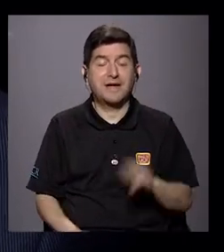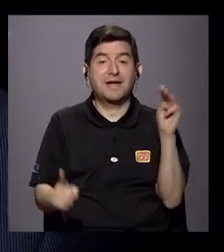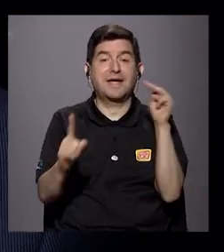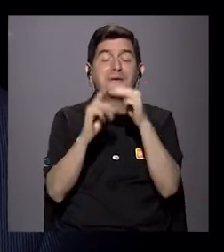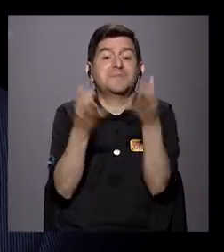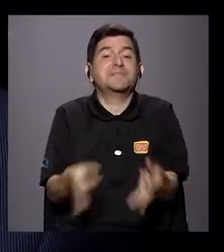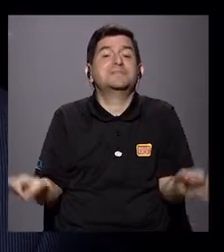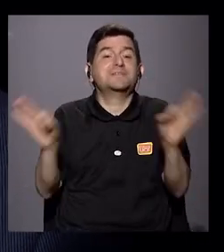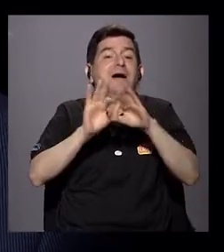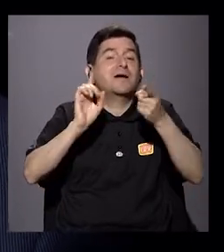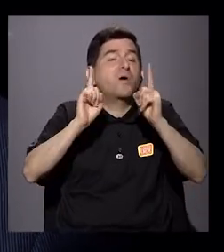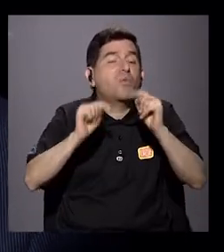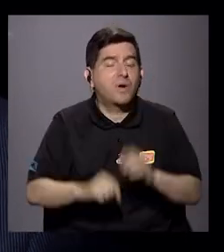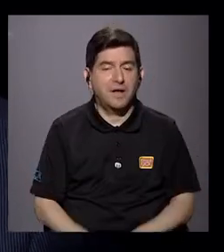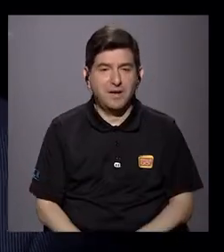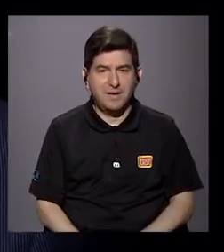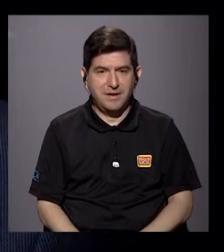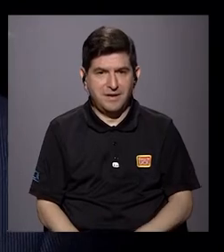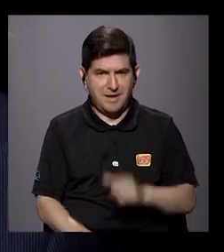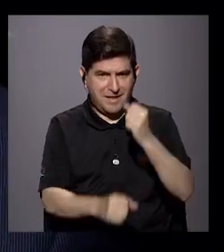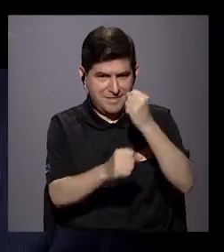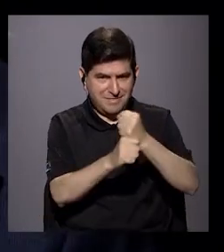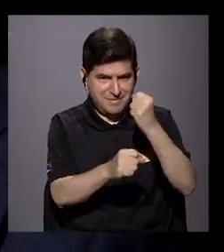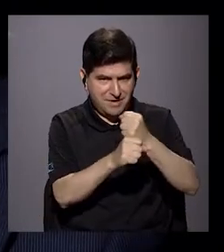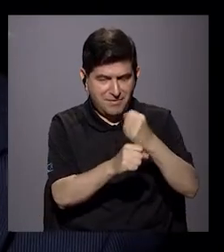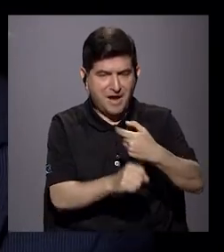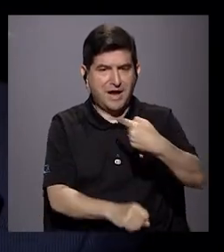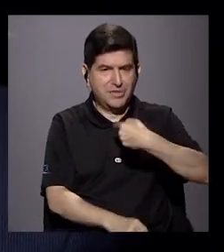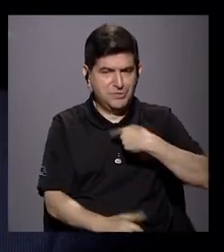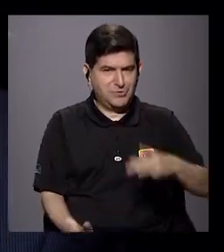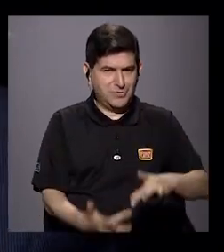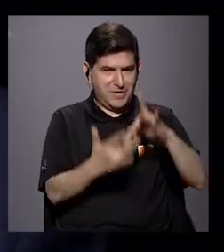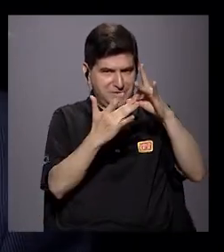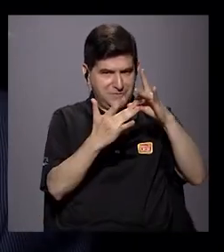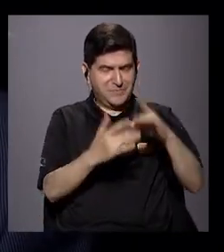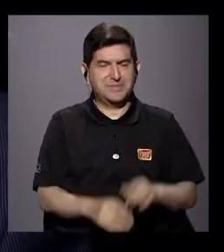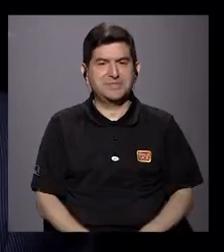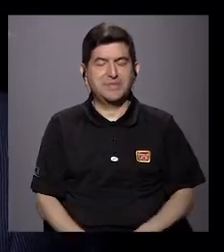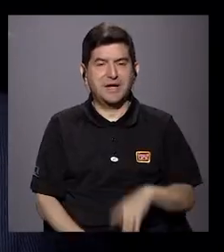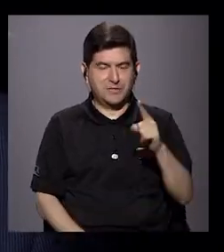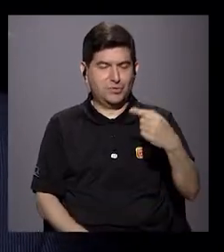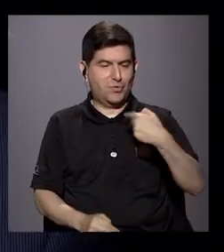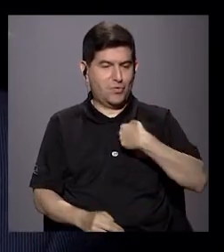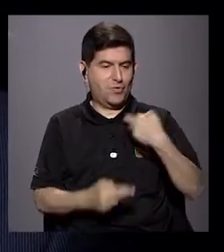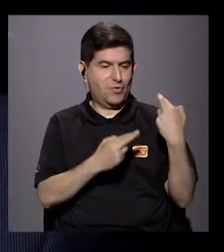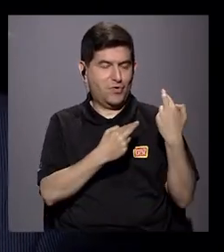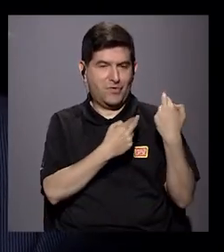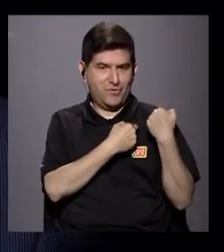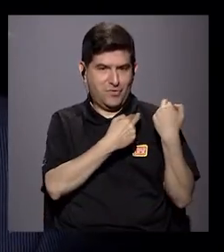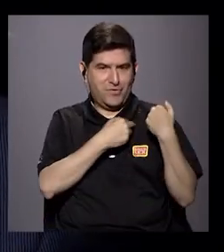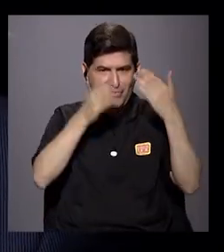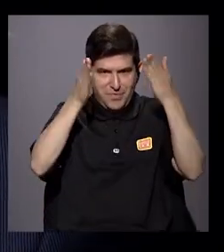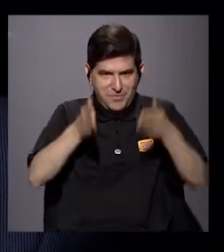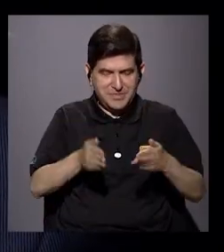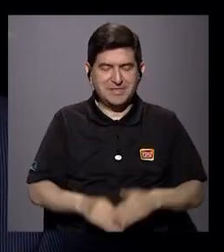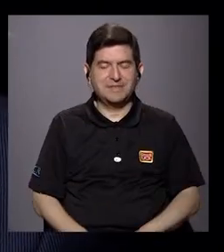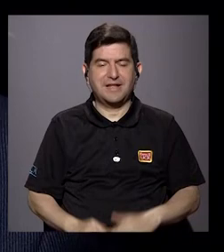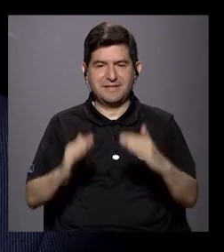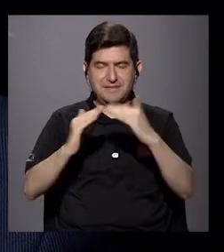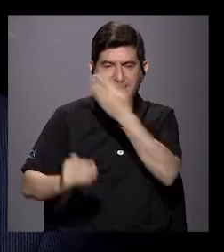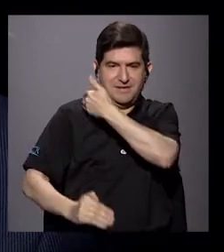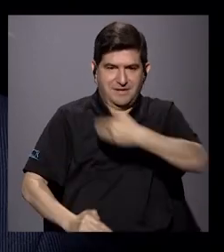gran mensaje. No por trabajar, digamos, y yo en este caso particular, una persona, comisionado, no por trabajar en temas